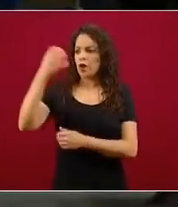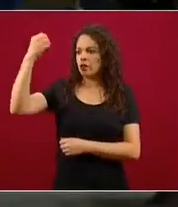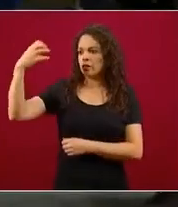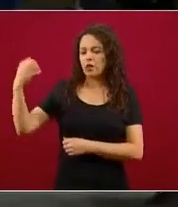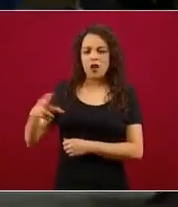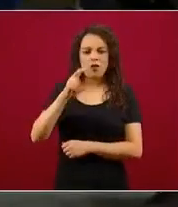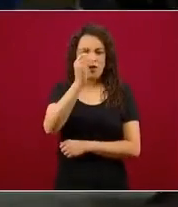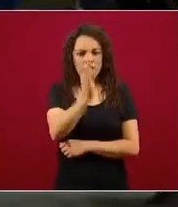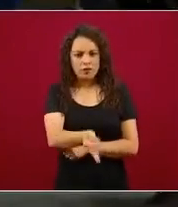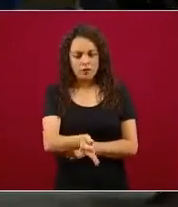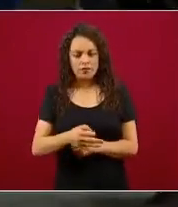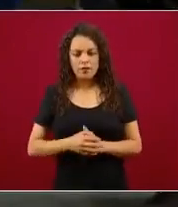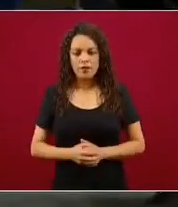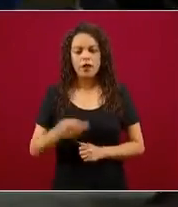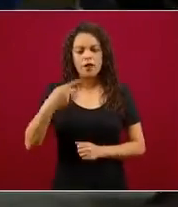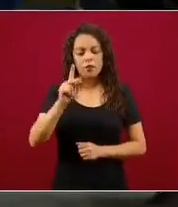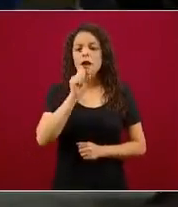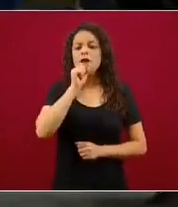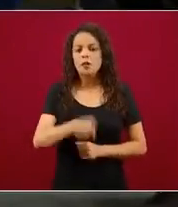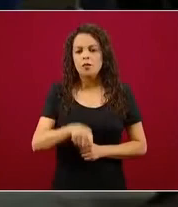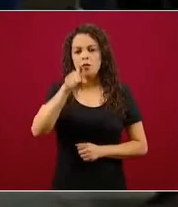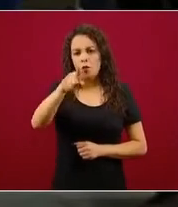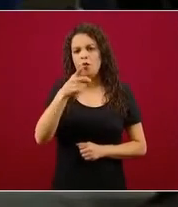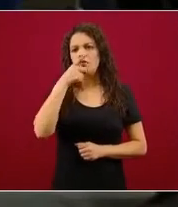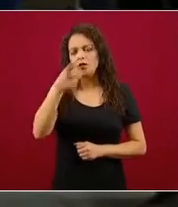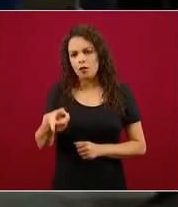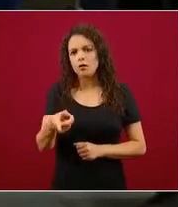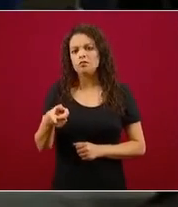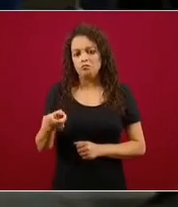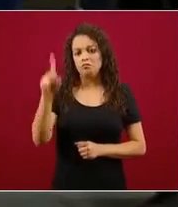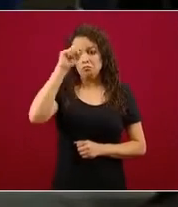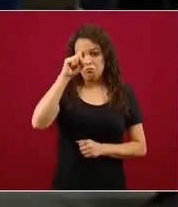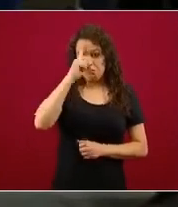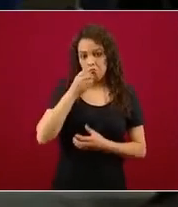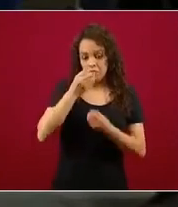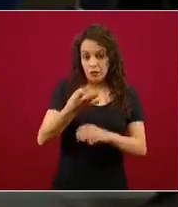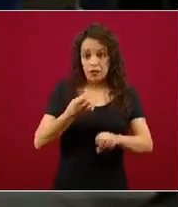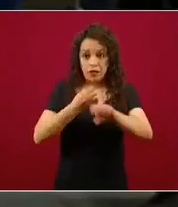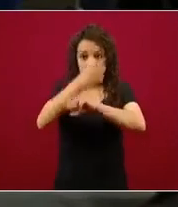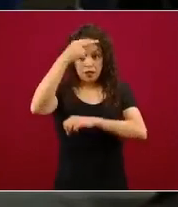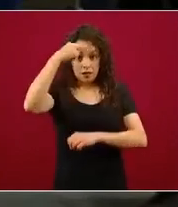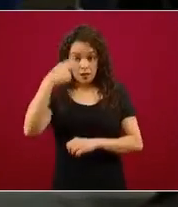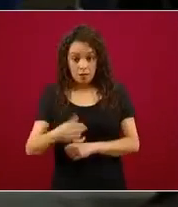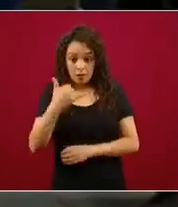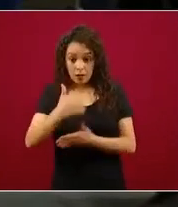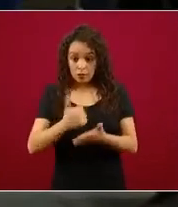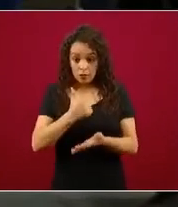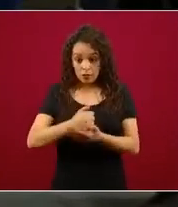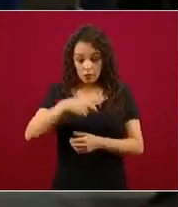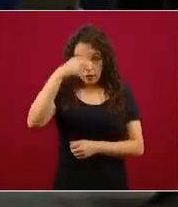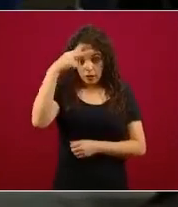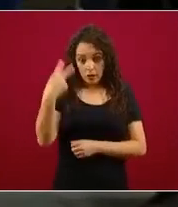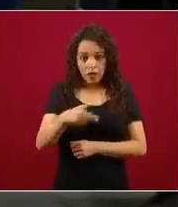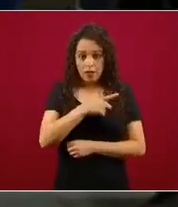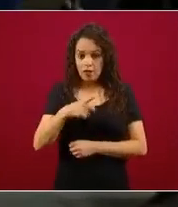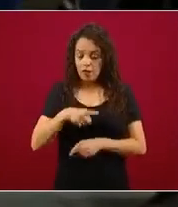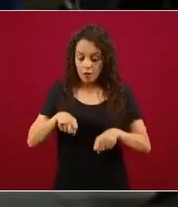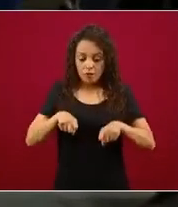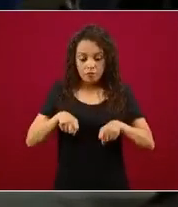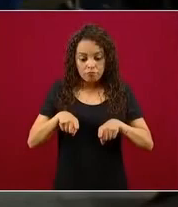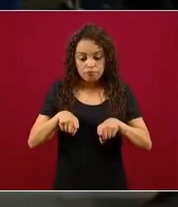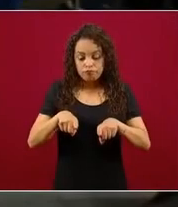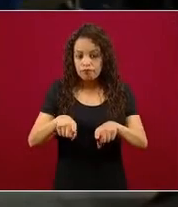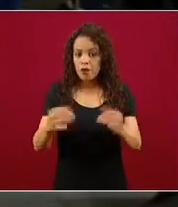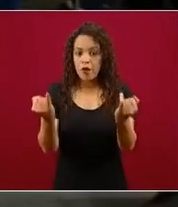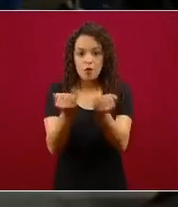también dijo que era recomendable que el Estado de México y la Ciudad de México se manejaran en, digamos, en una misma línea. La jefa de gobierno